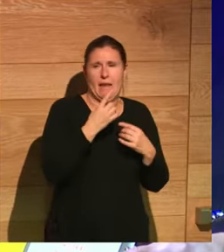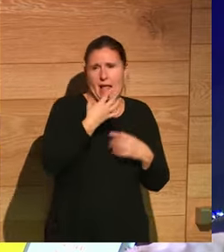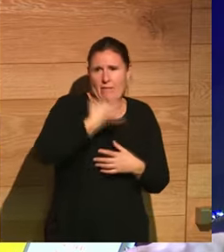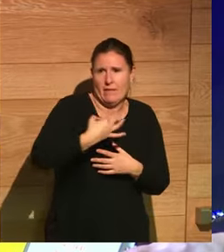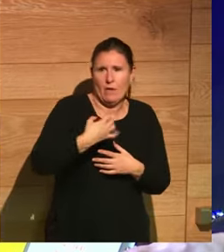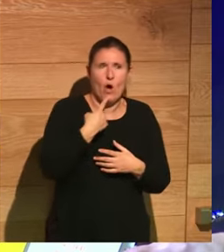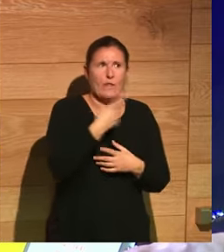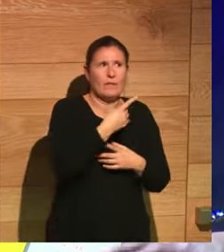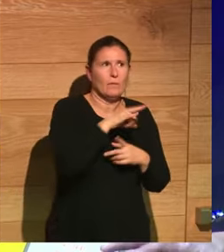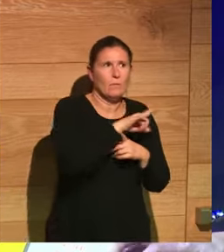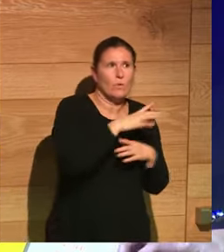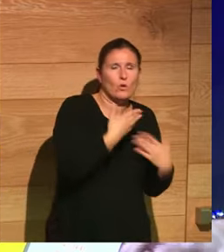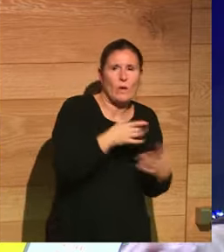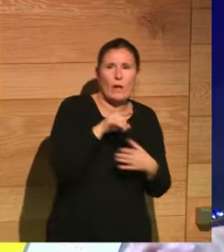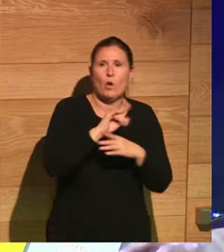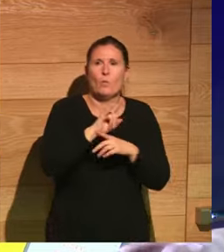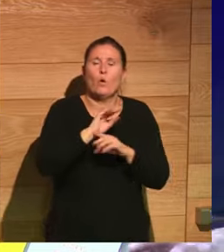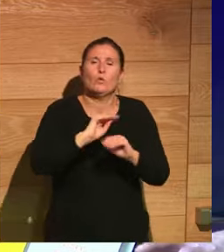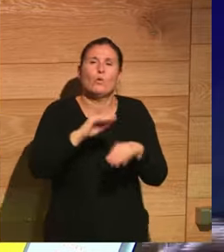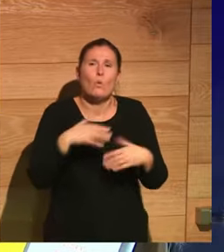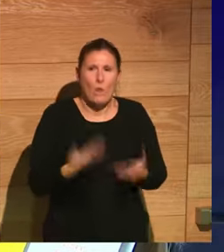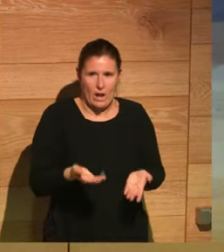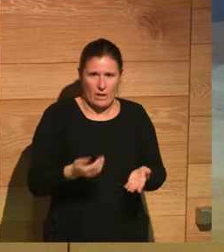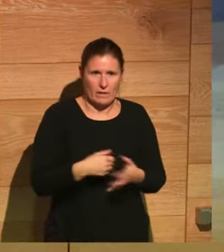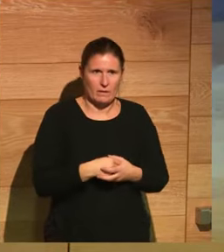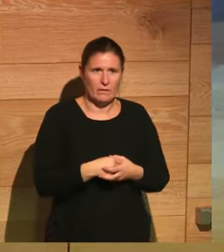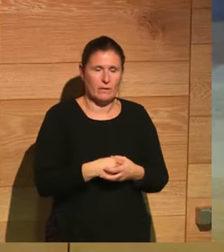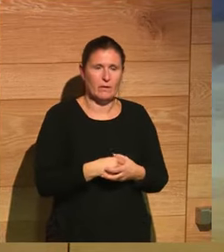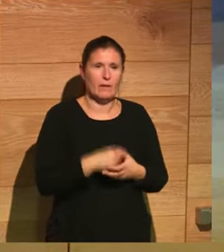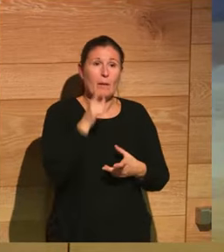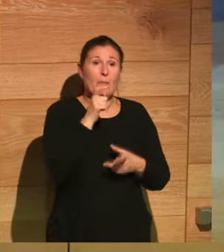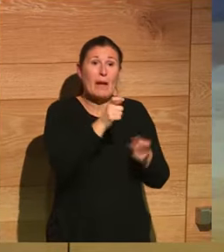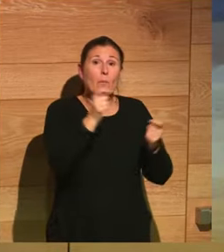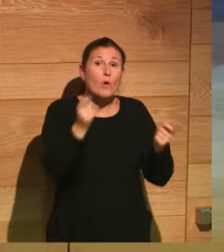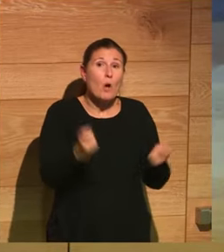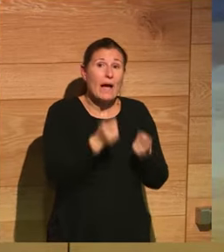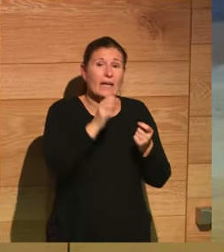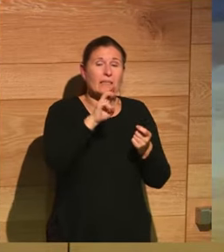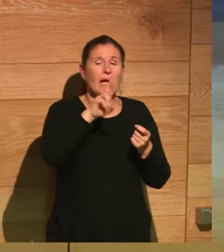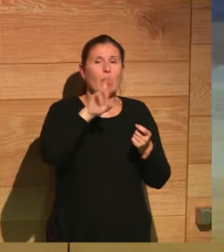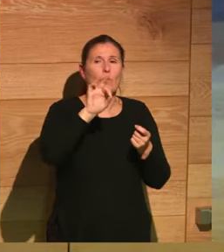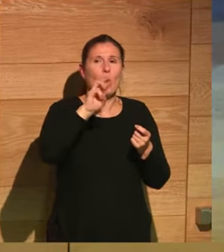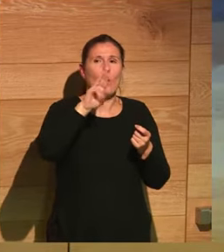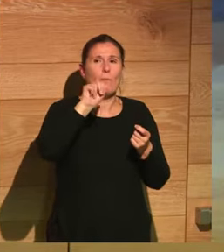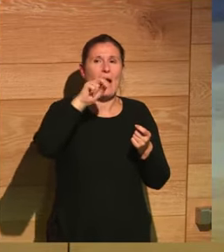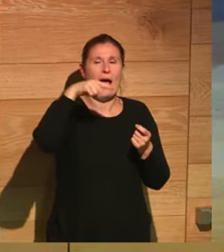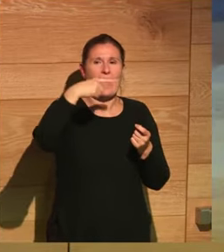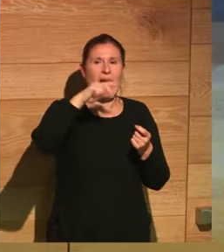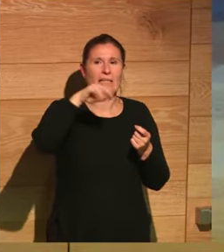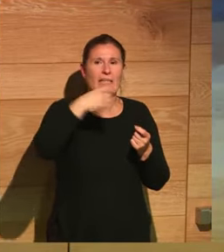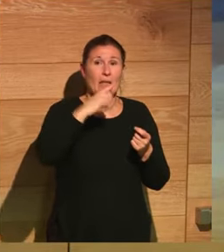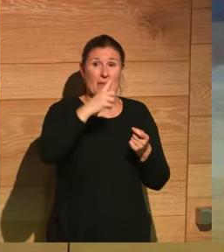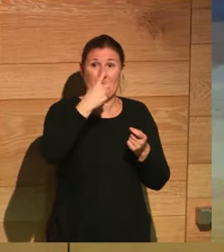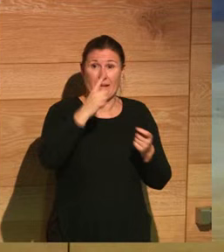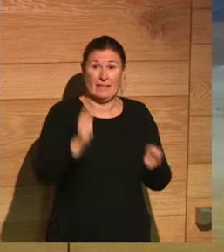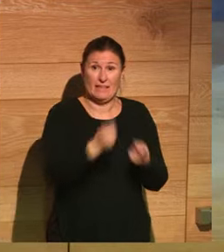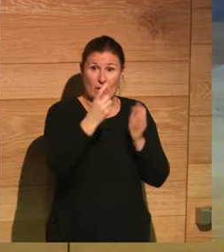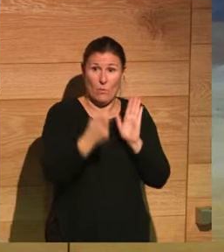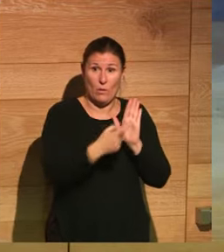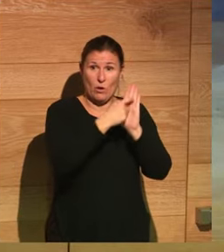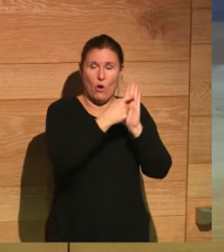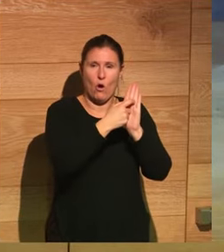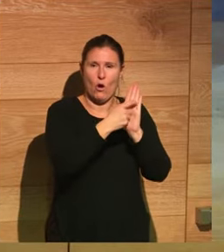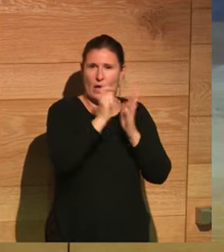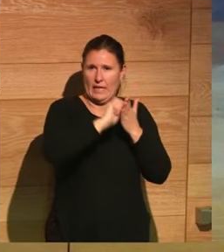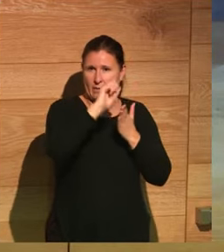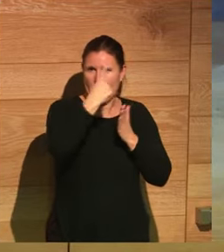bulos que hay de uno y otro lado. Por cierto, propaganda que es una palabra que se publicó por primera vez y apareció por primera